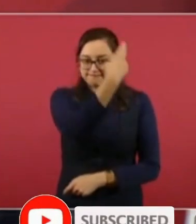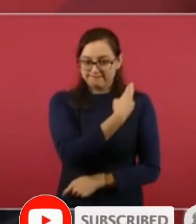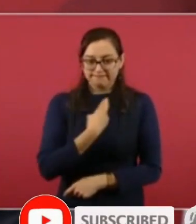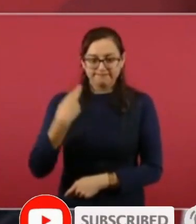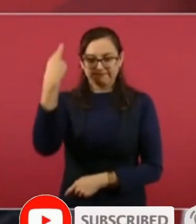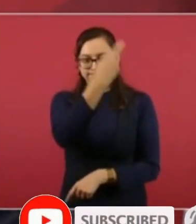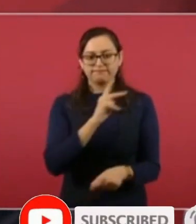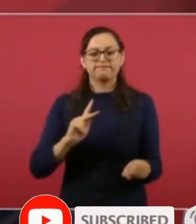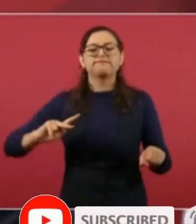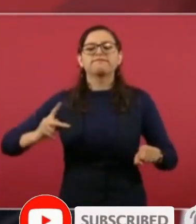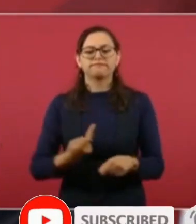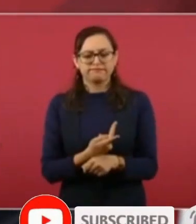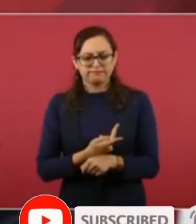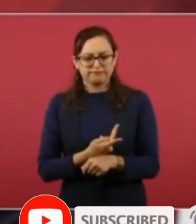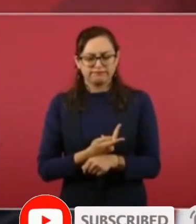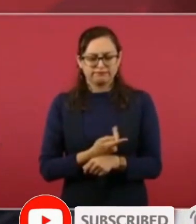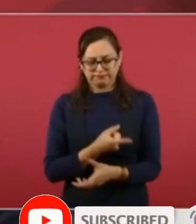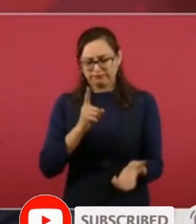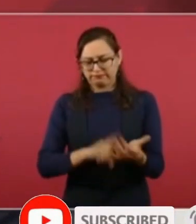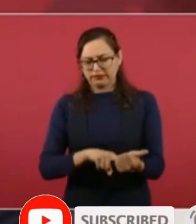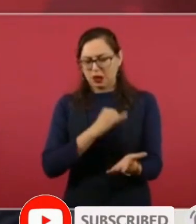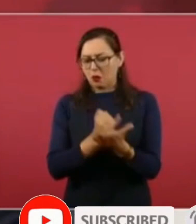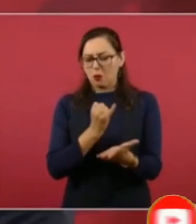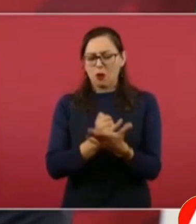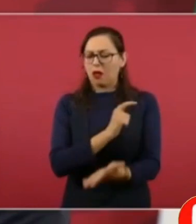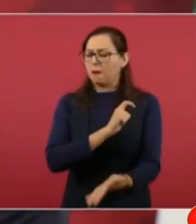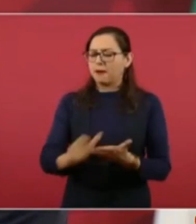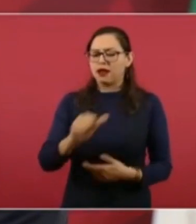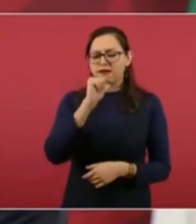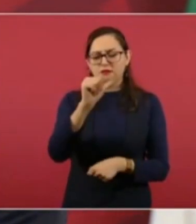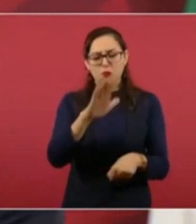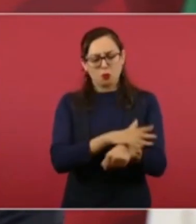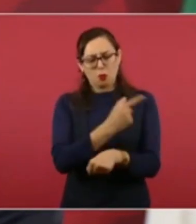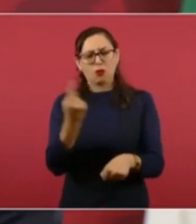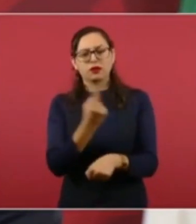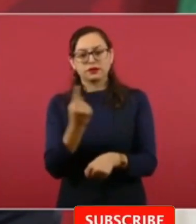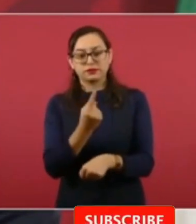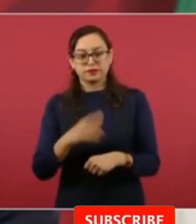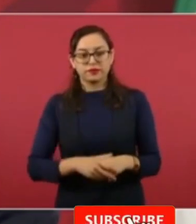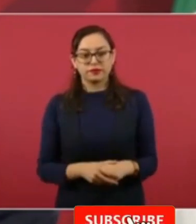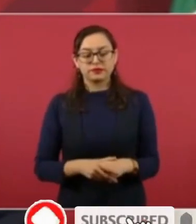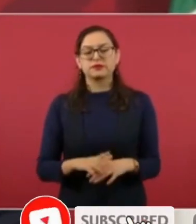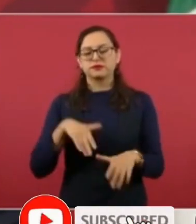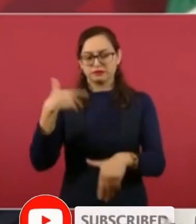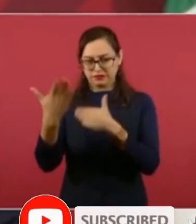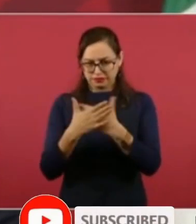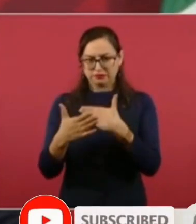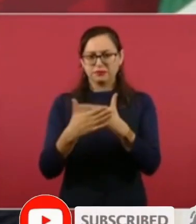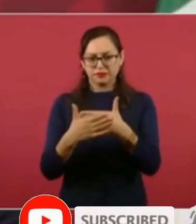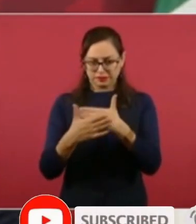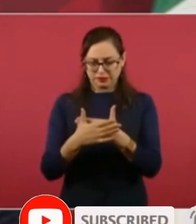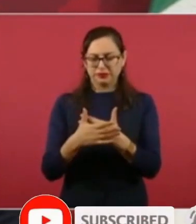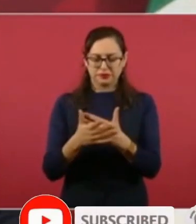todo el asunto fiscal y aquí se va a dar a conocer en su momento sí